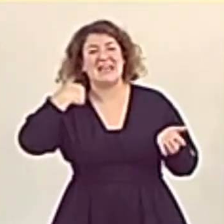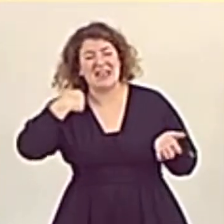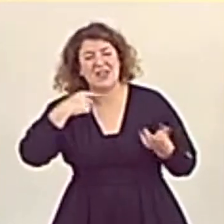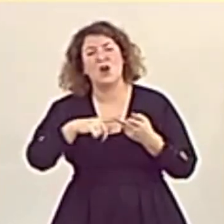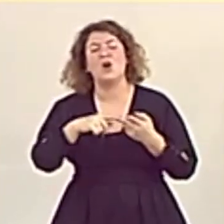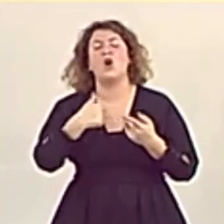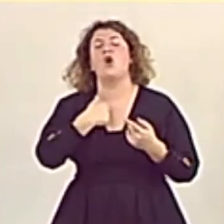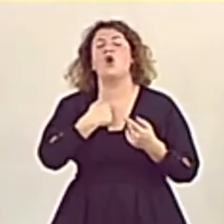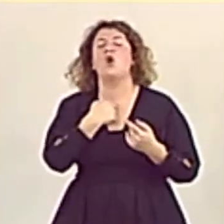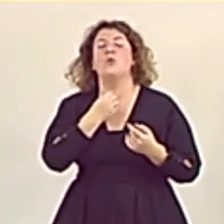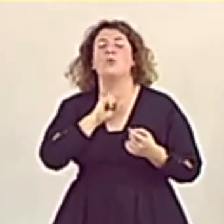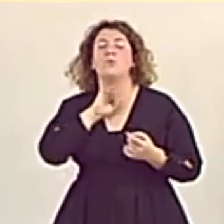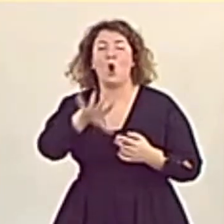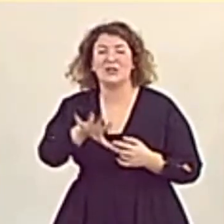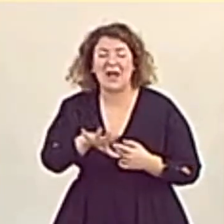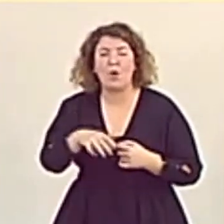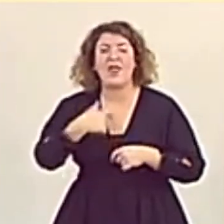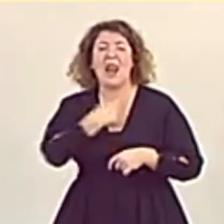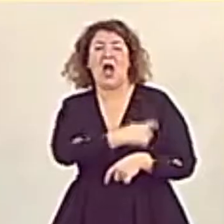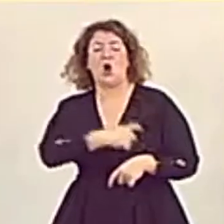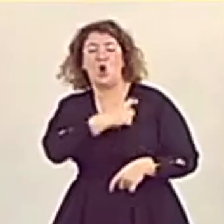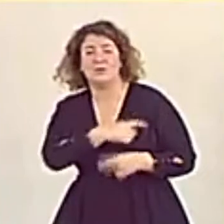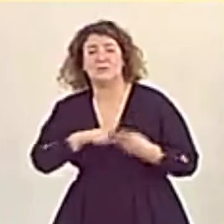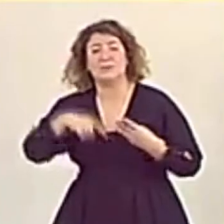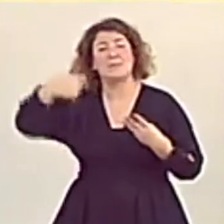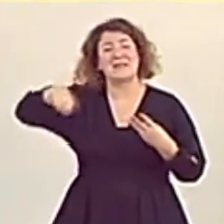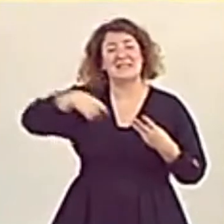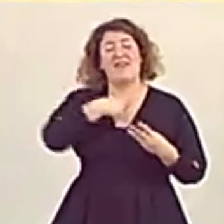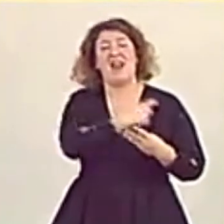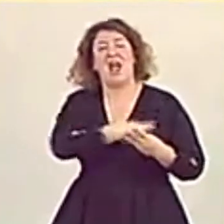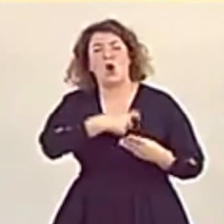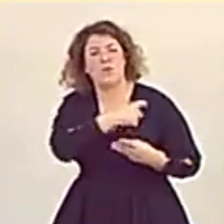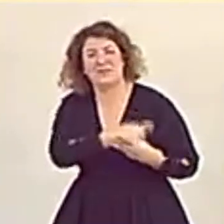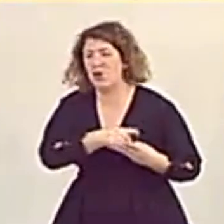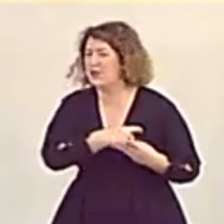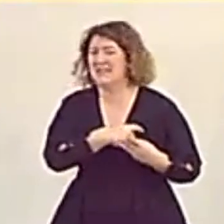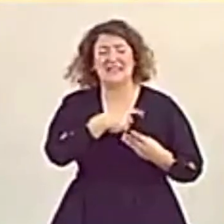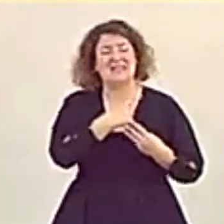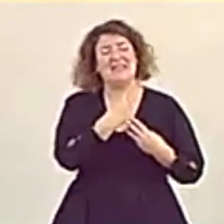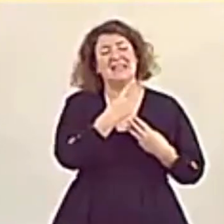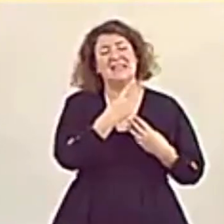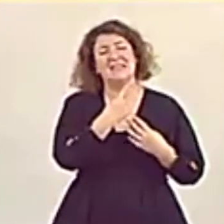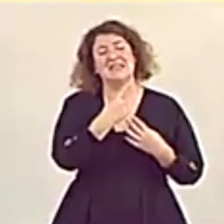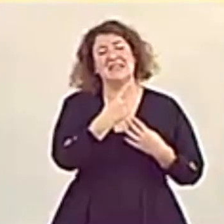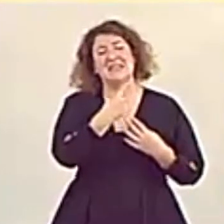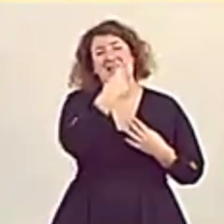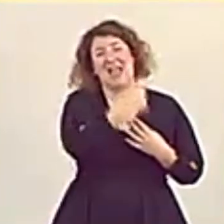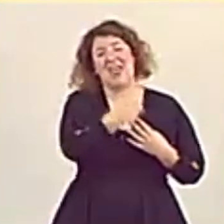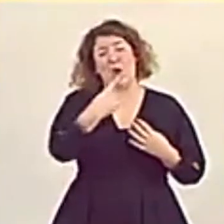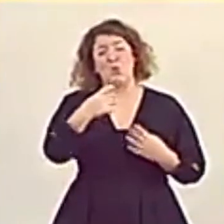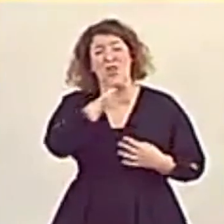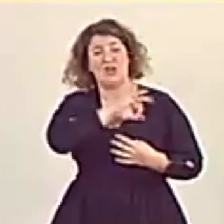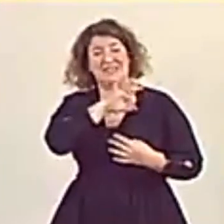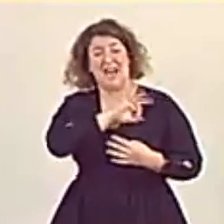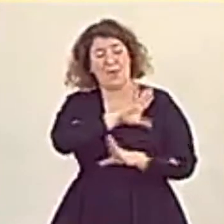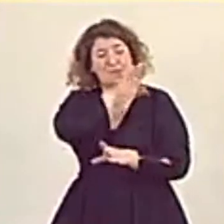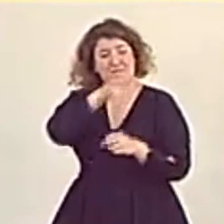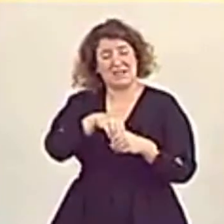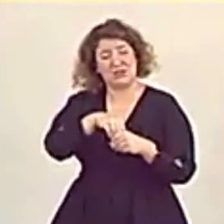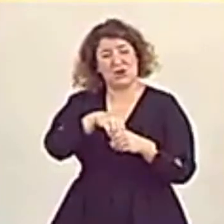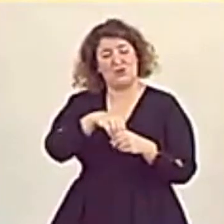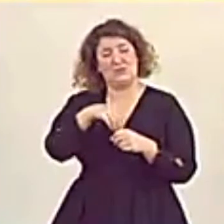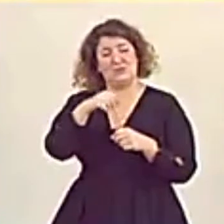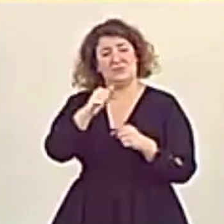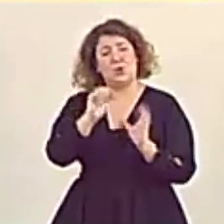portavoz de la Comisión, nuestro presidente de la Comisión y todos y cada uno de los senadores y miembros del